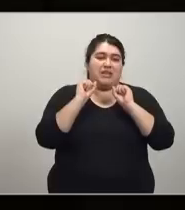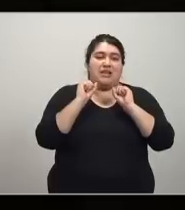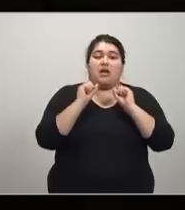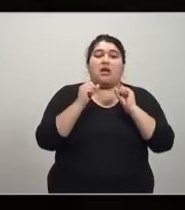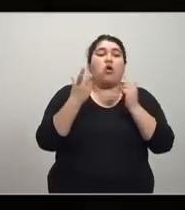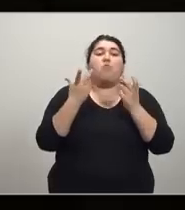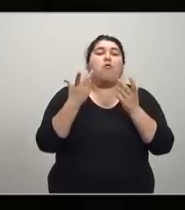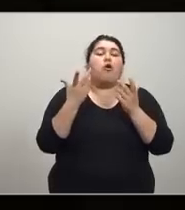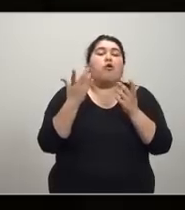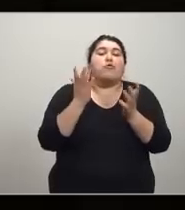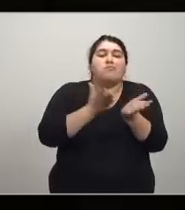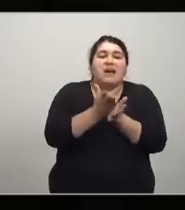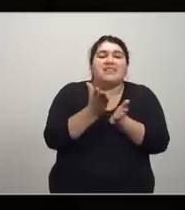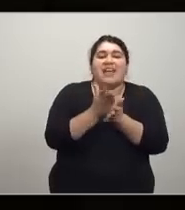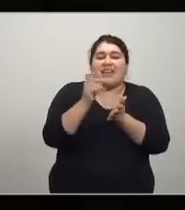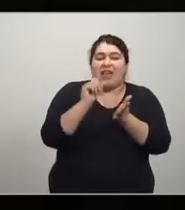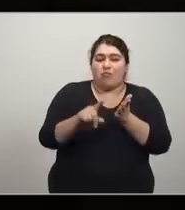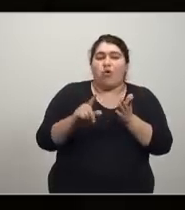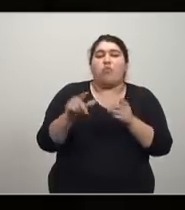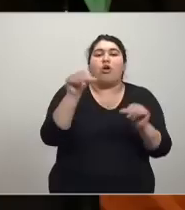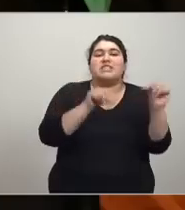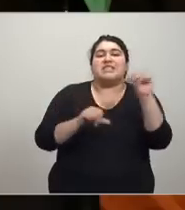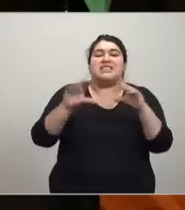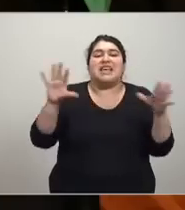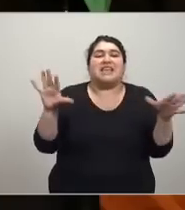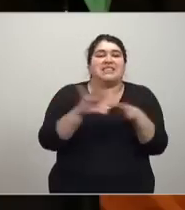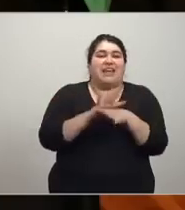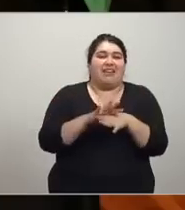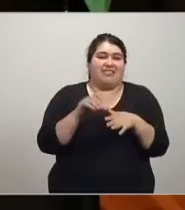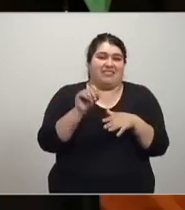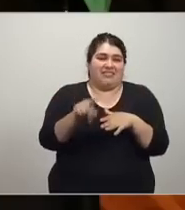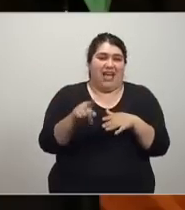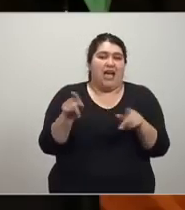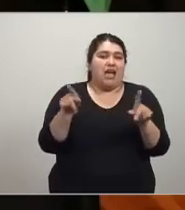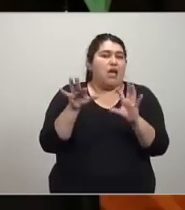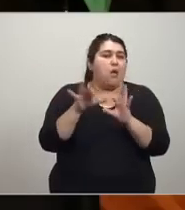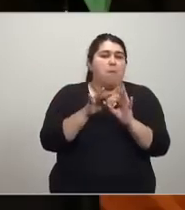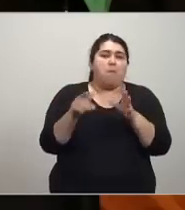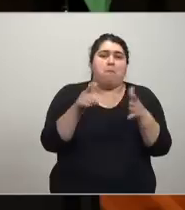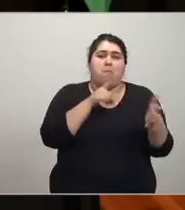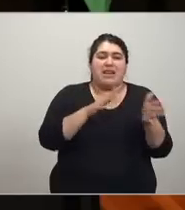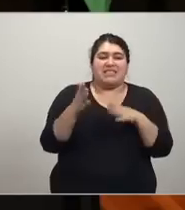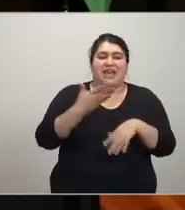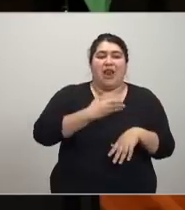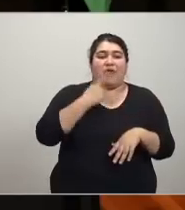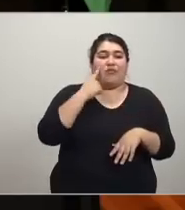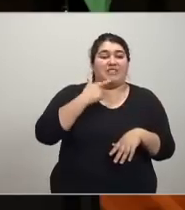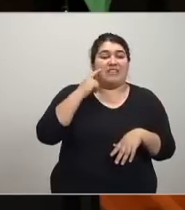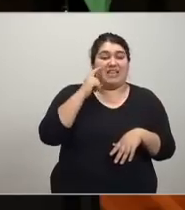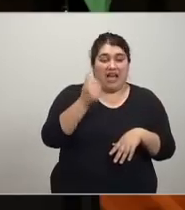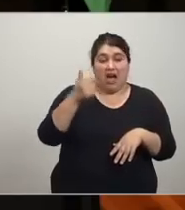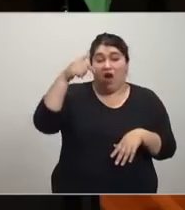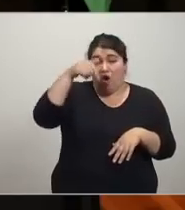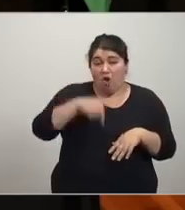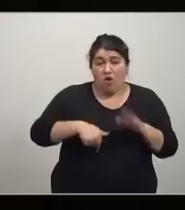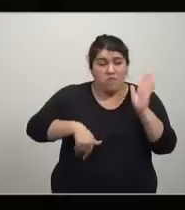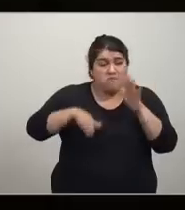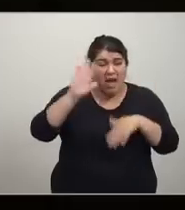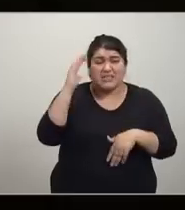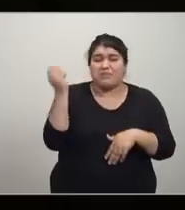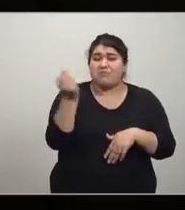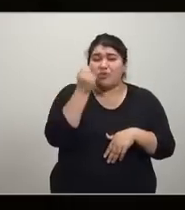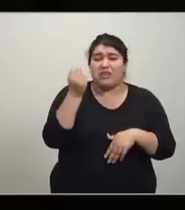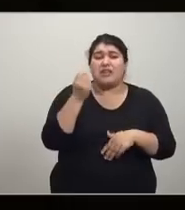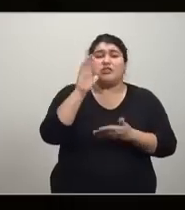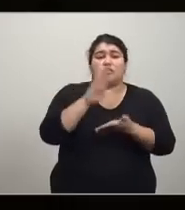disciplina económica como una ciencia exacta similar a la física y esto es terrible por eso hoy más que nunca es necesario dobler